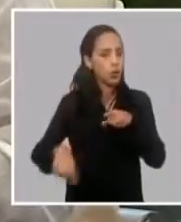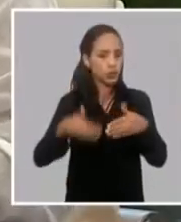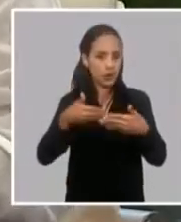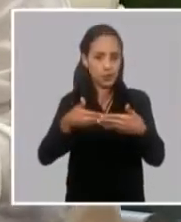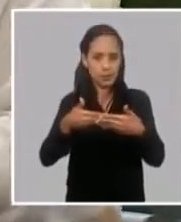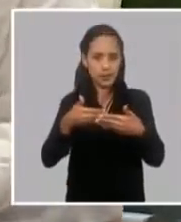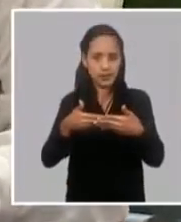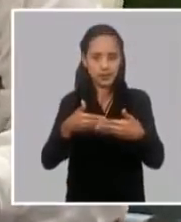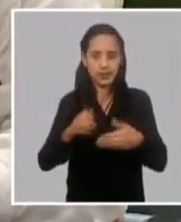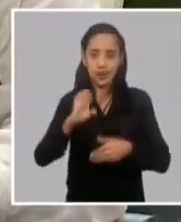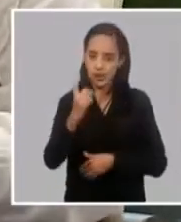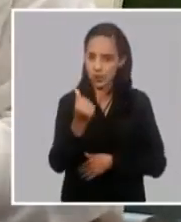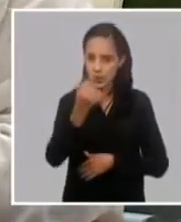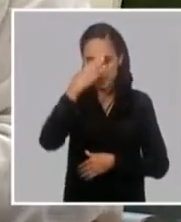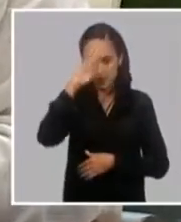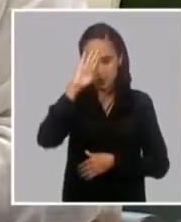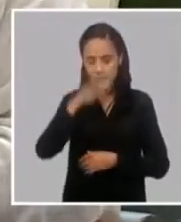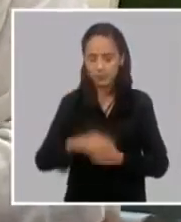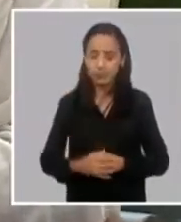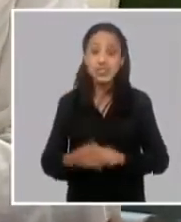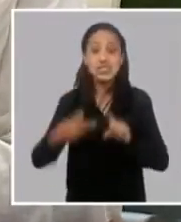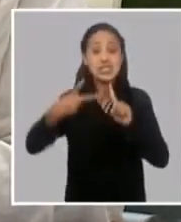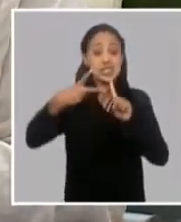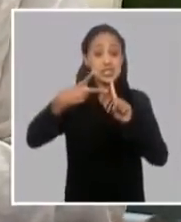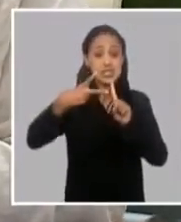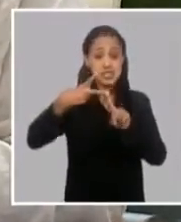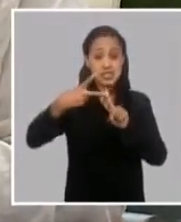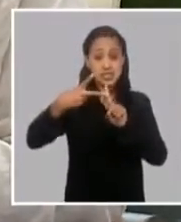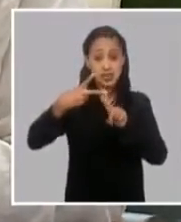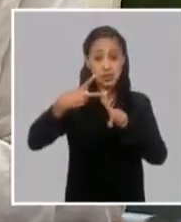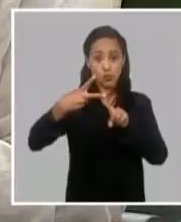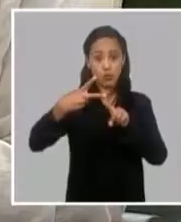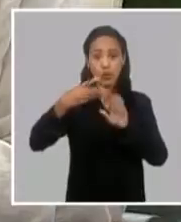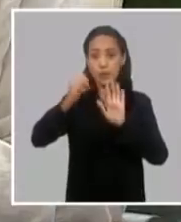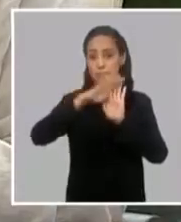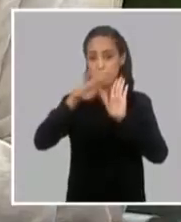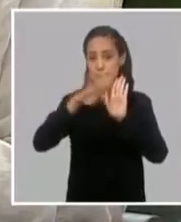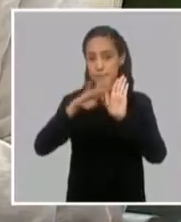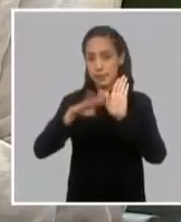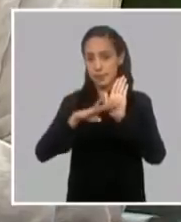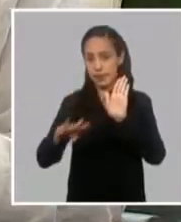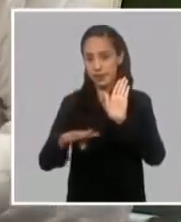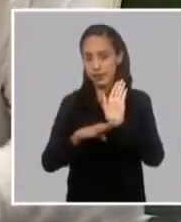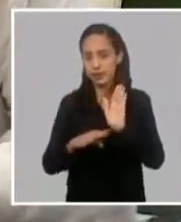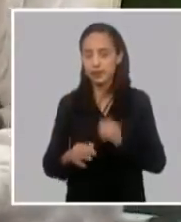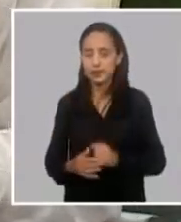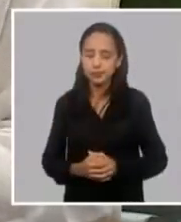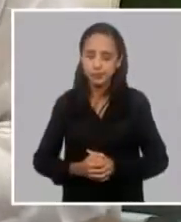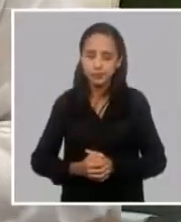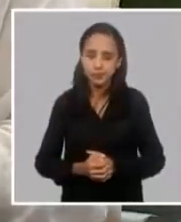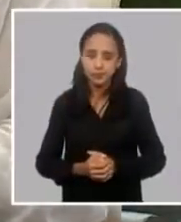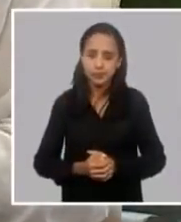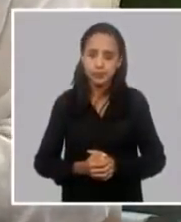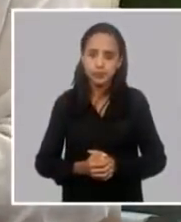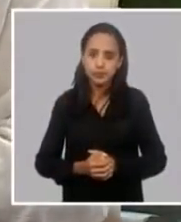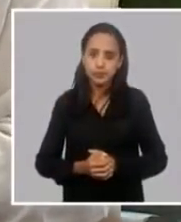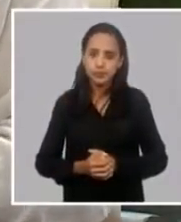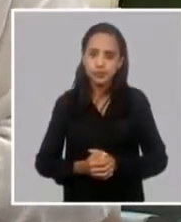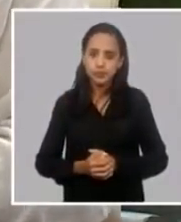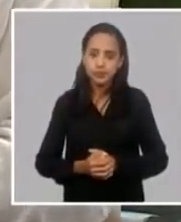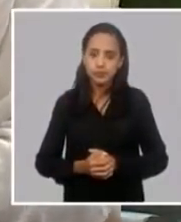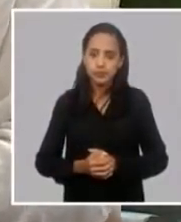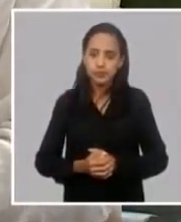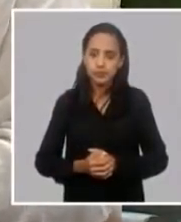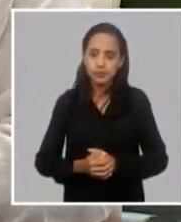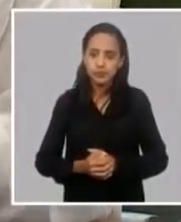economía la segunda medida que estamos implementando también que hemos evaluado ya